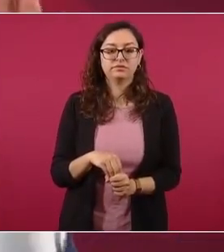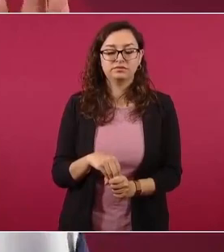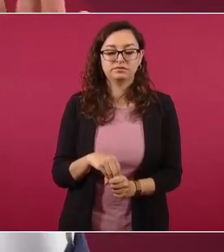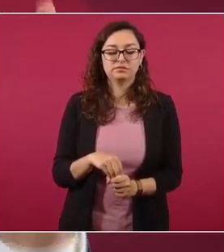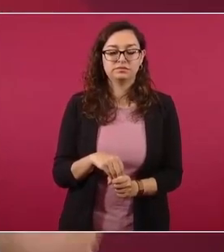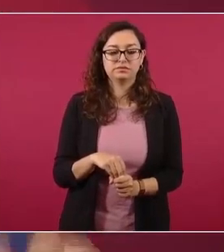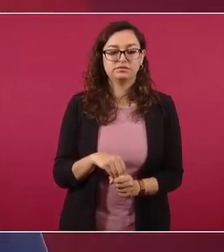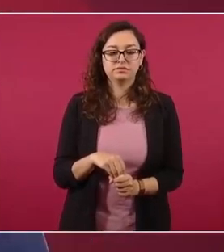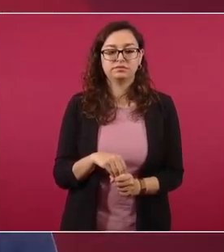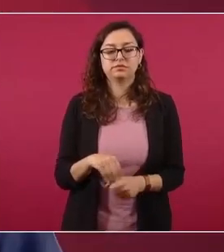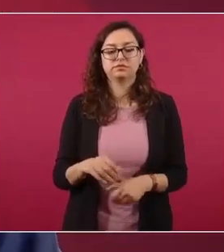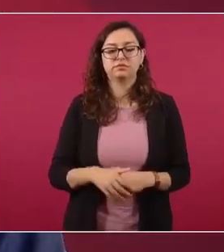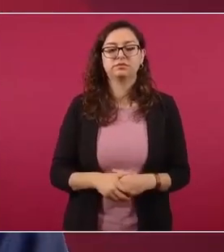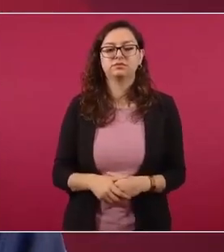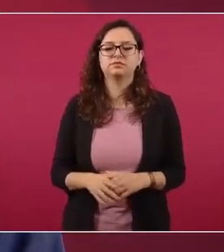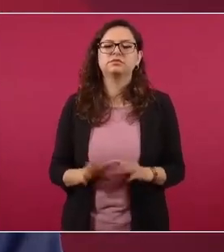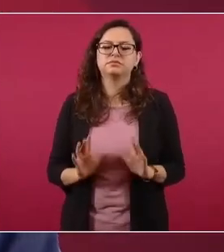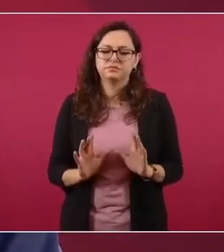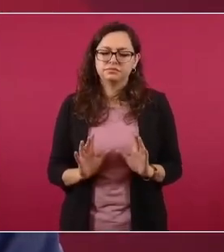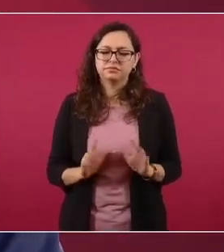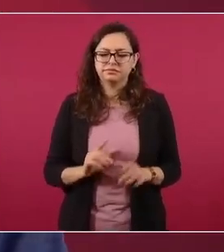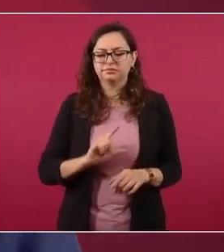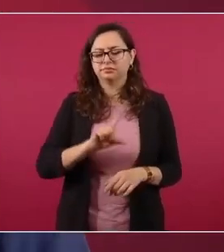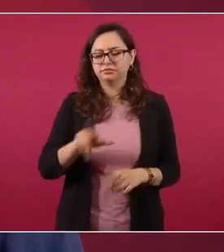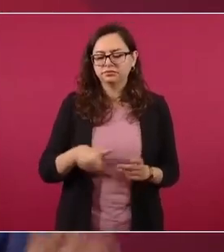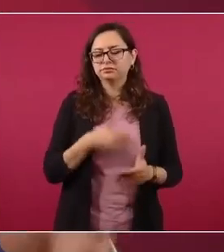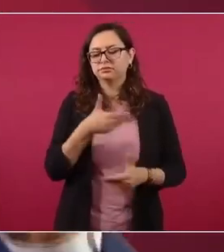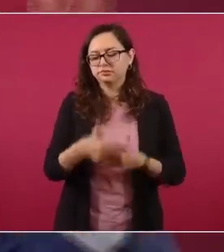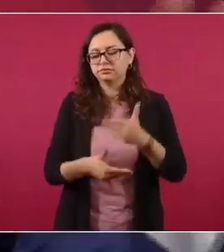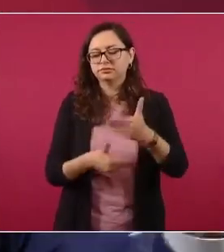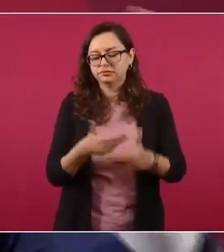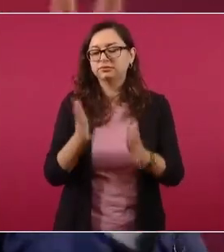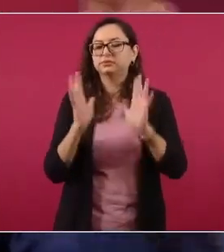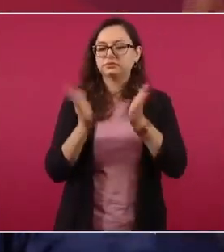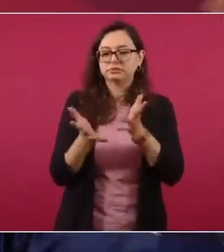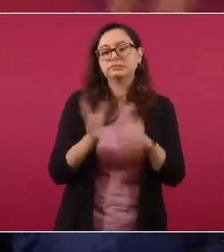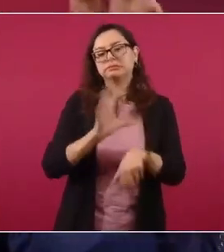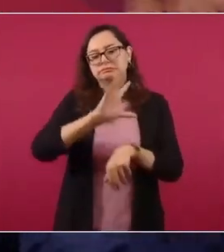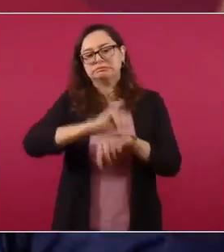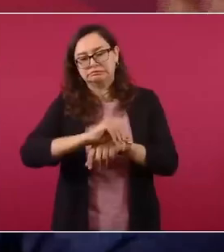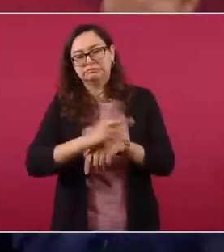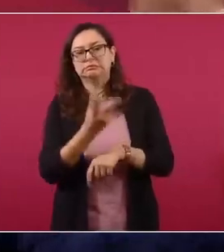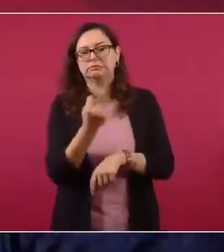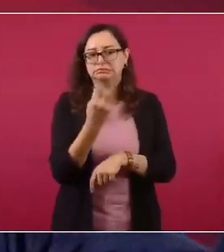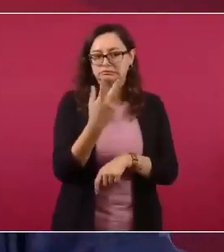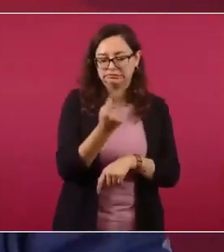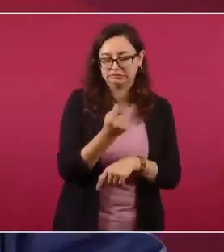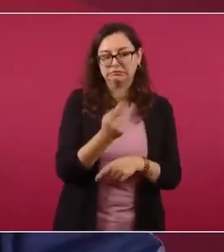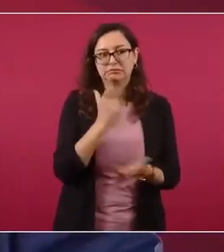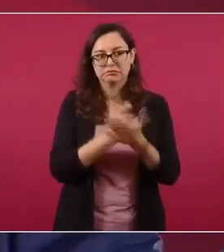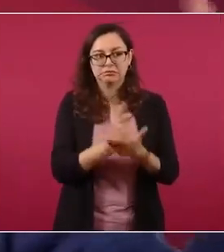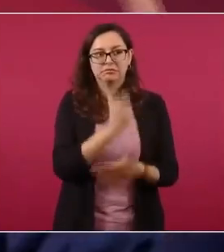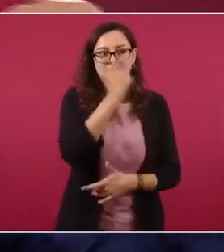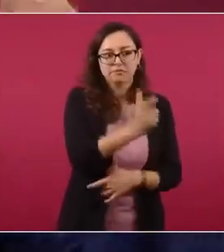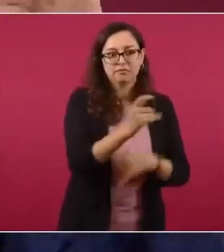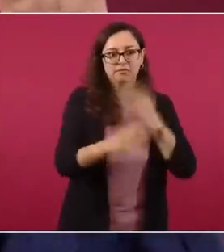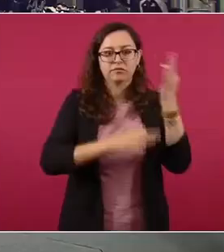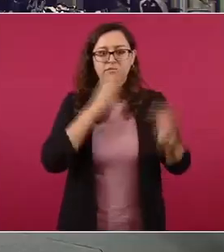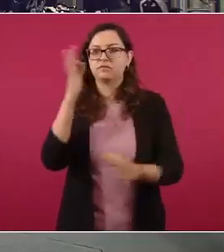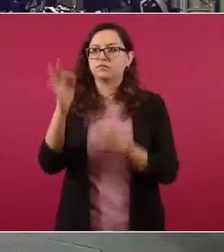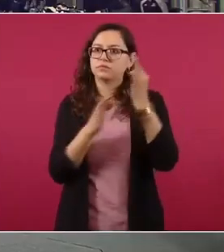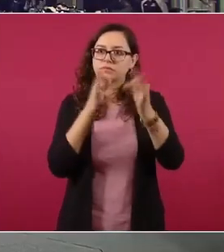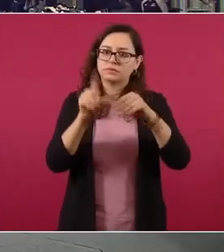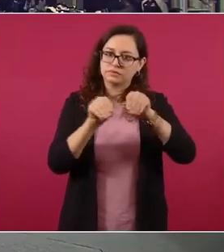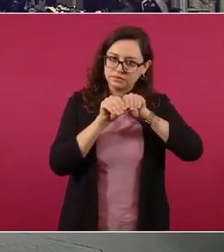siguió manteniendo, pero ya era posible contratar los medios a partir